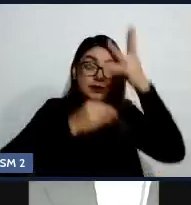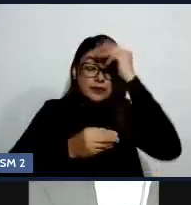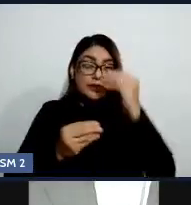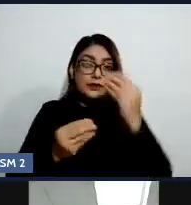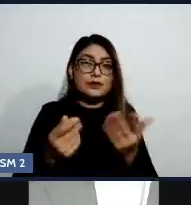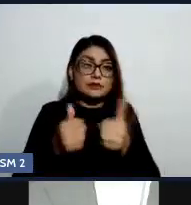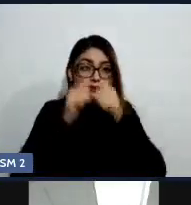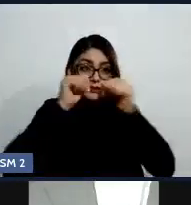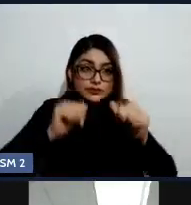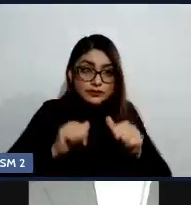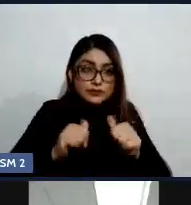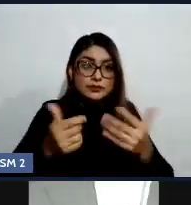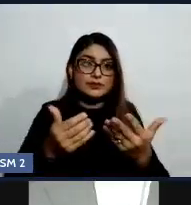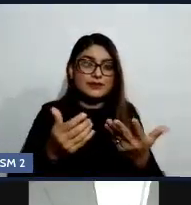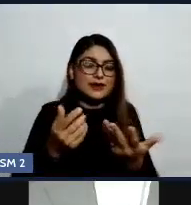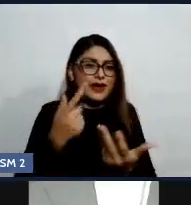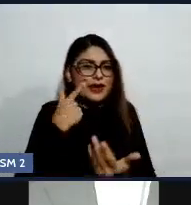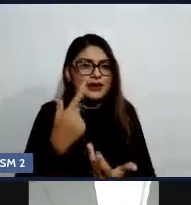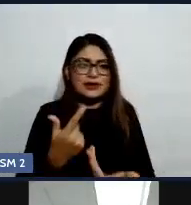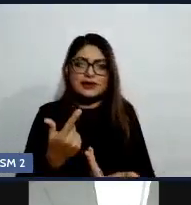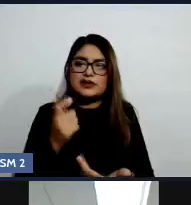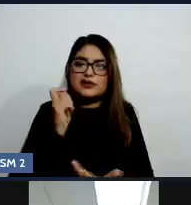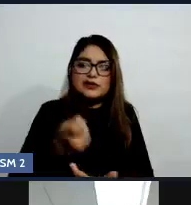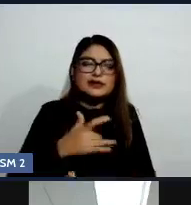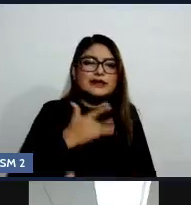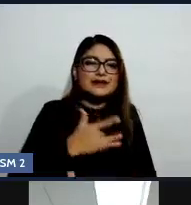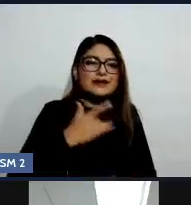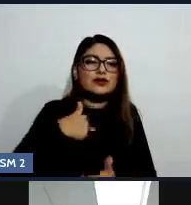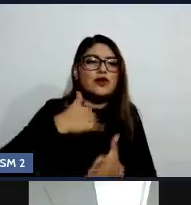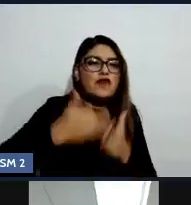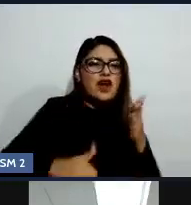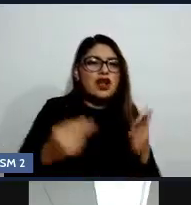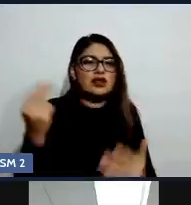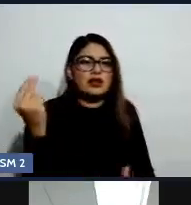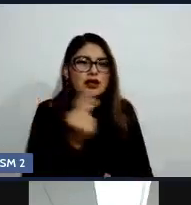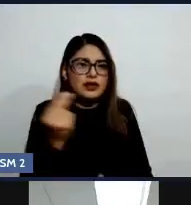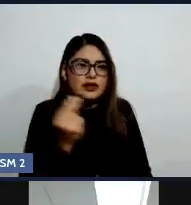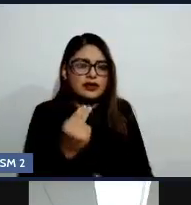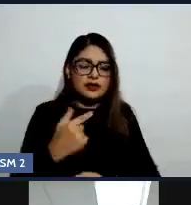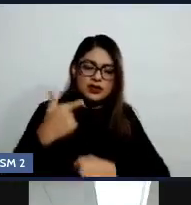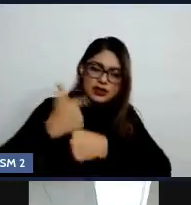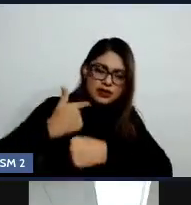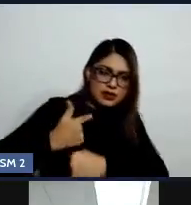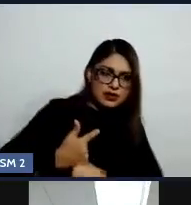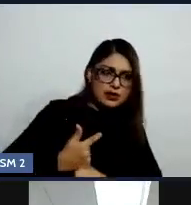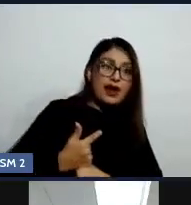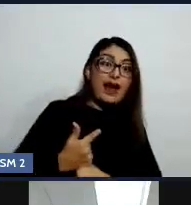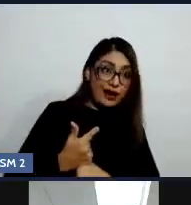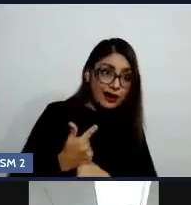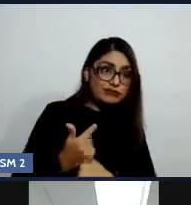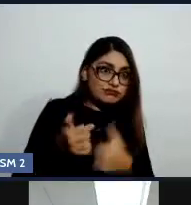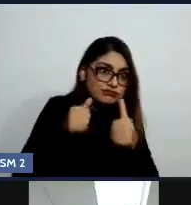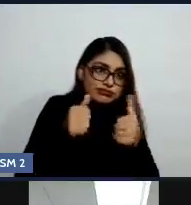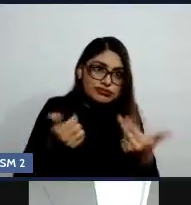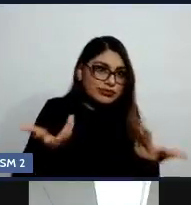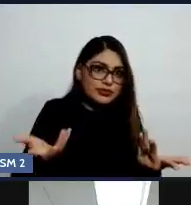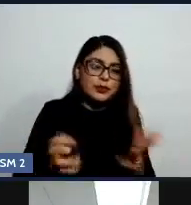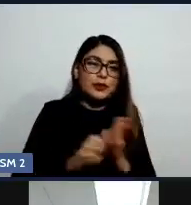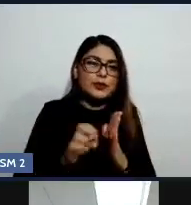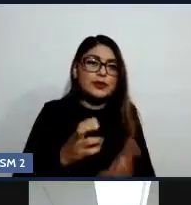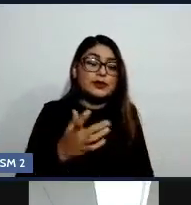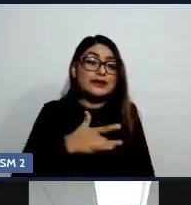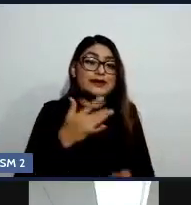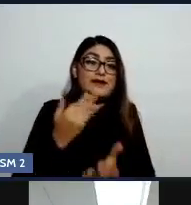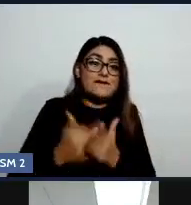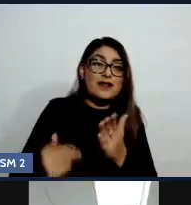hacernos caso, a atender esas necesidades que yo puedo identificar que tenga, sean de afecto, pero cuando no tengo